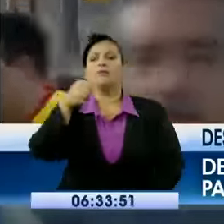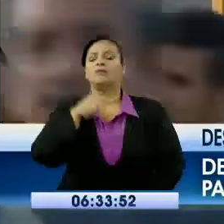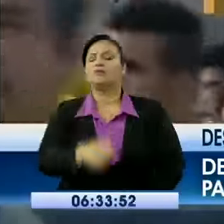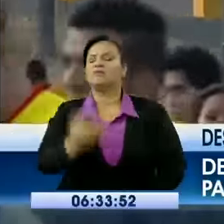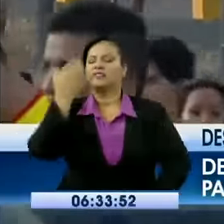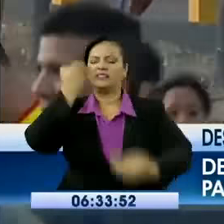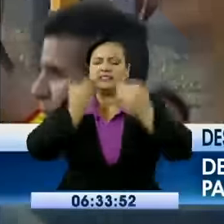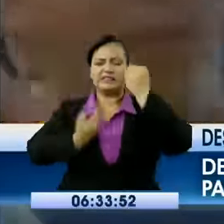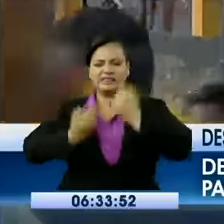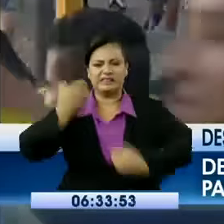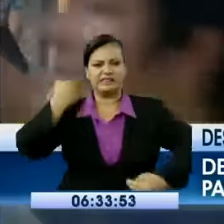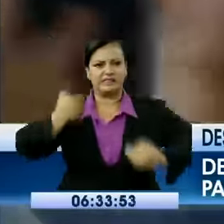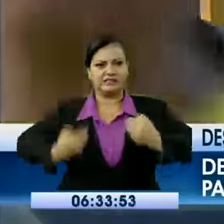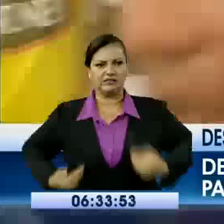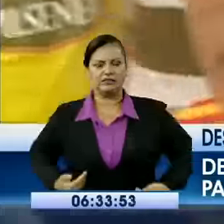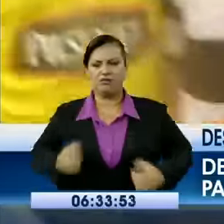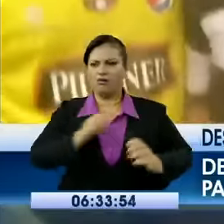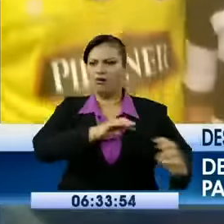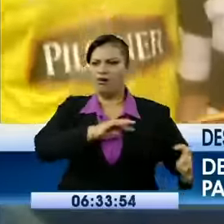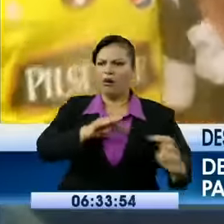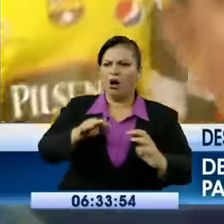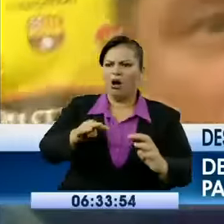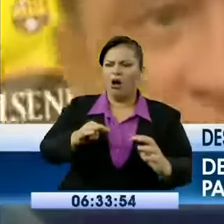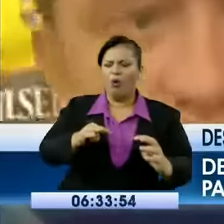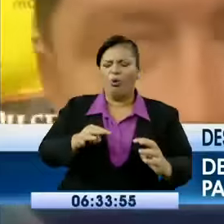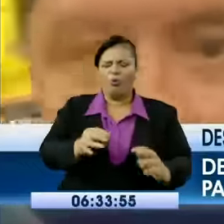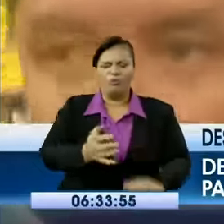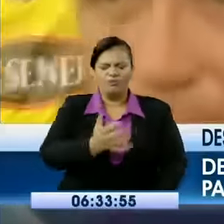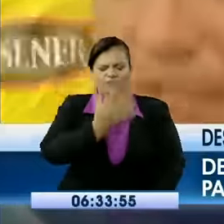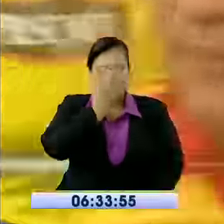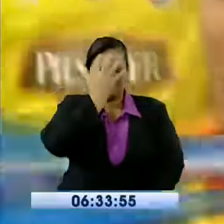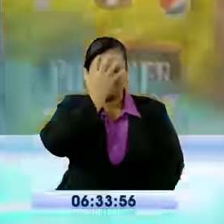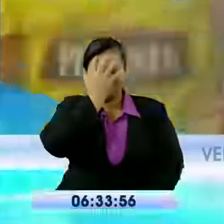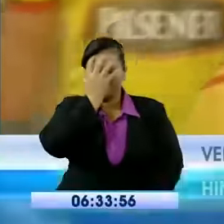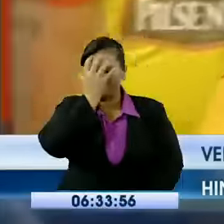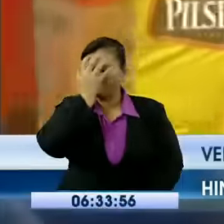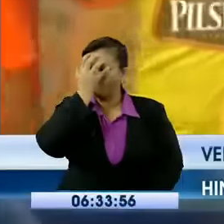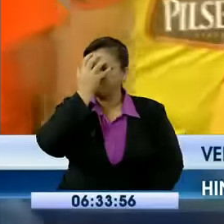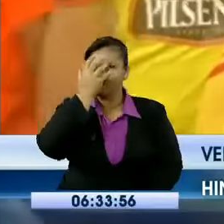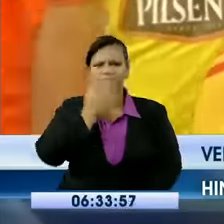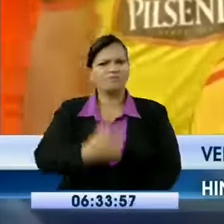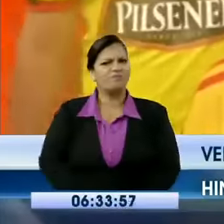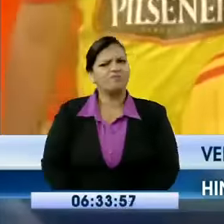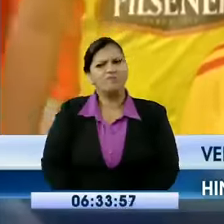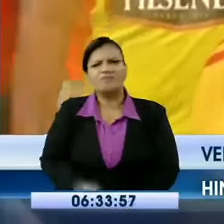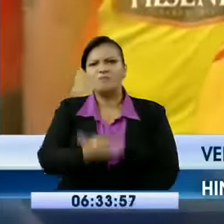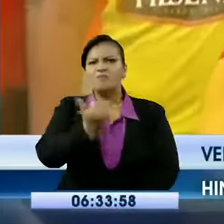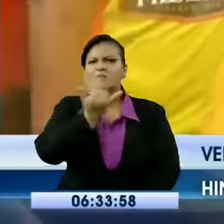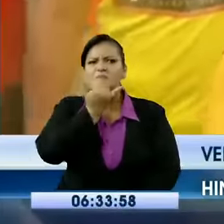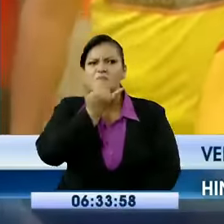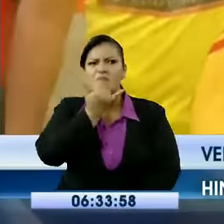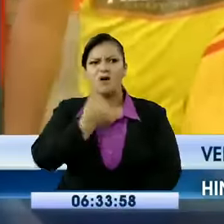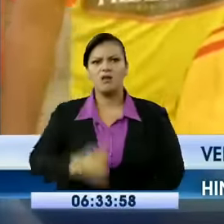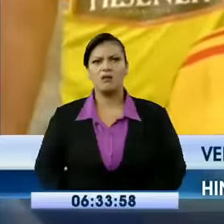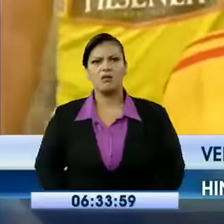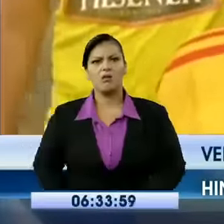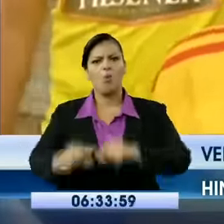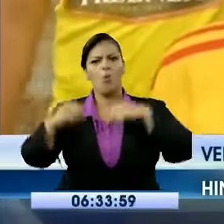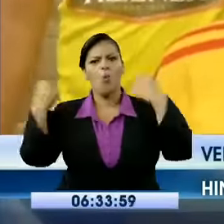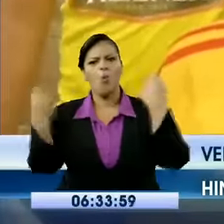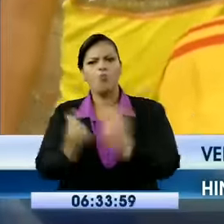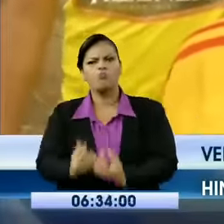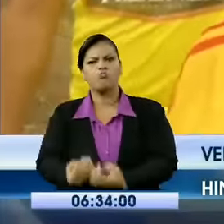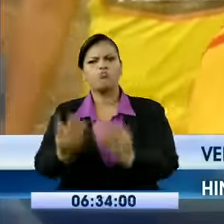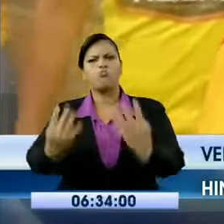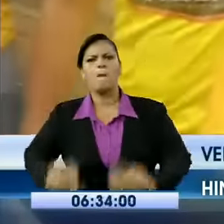indignación de la hinchada. Sí, vergonzoso realmente, mi estimado amigo. Esto de estas barras ya tiene que terminarse, esta sinvergüencería